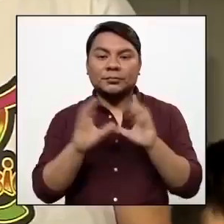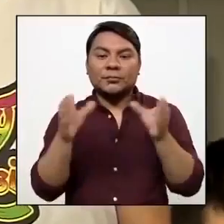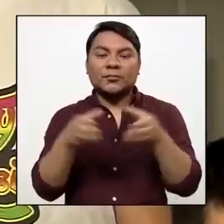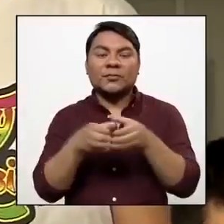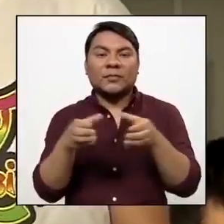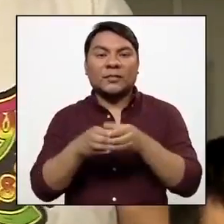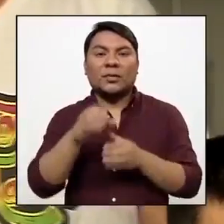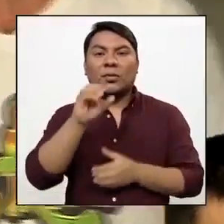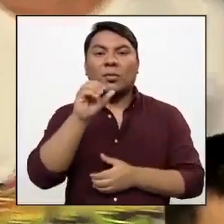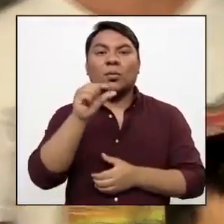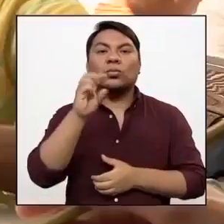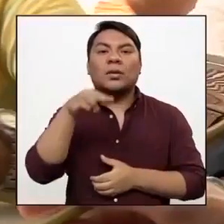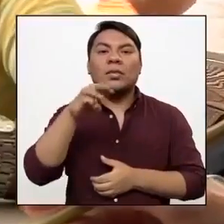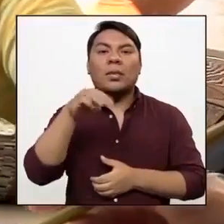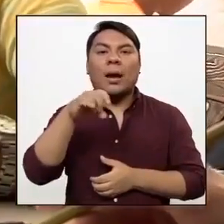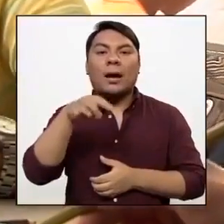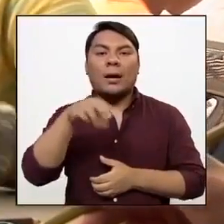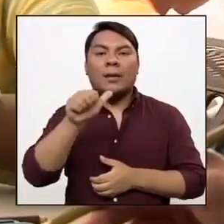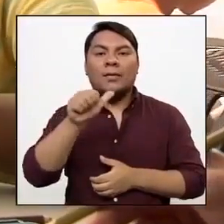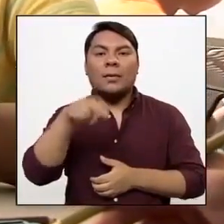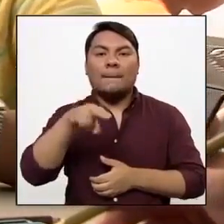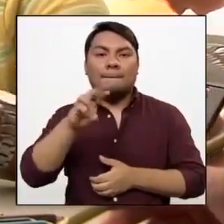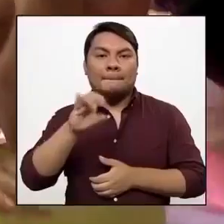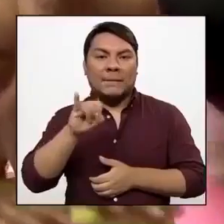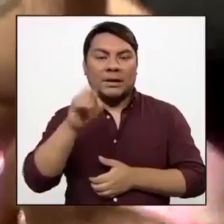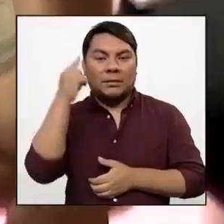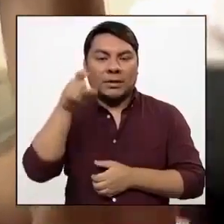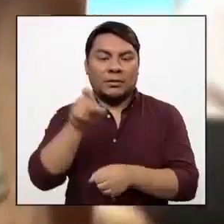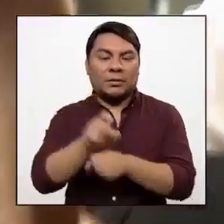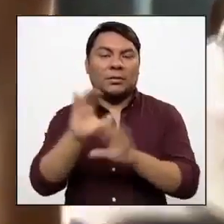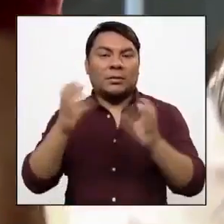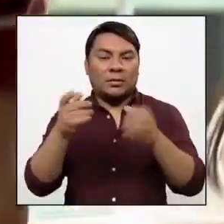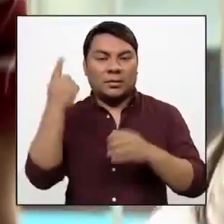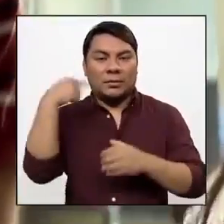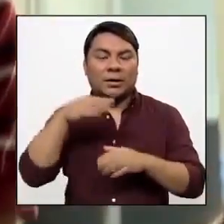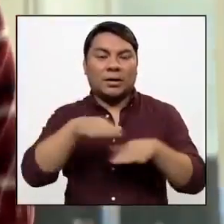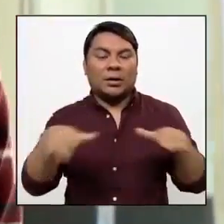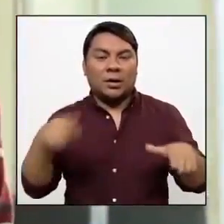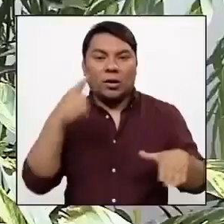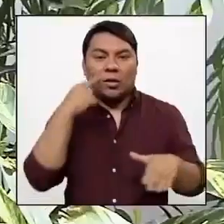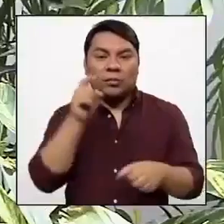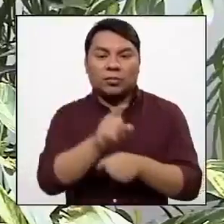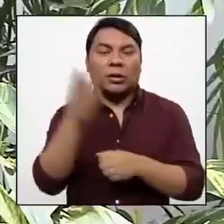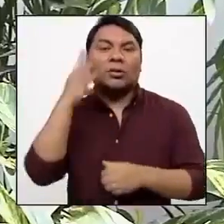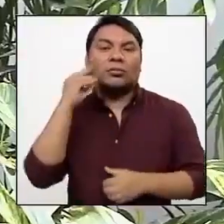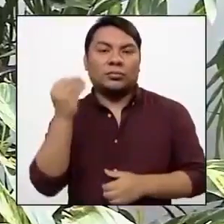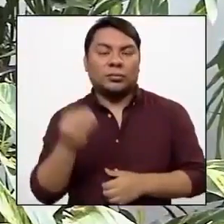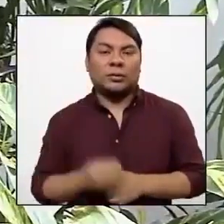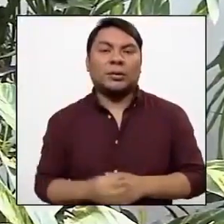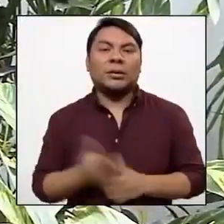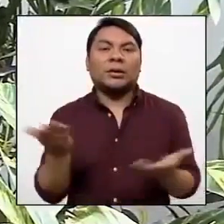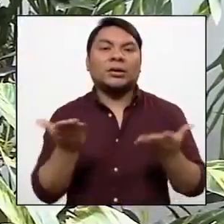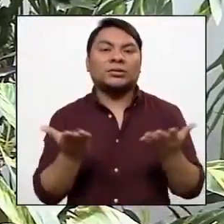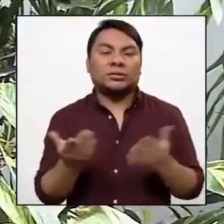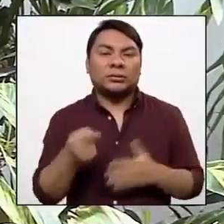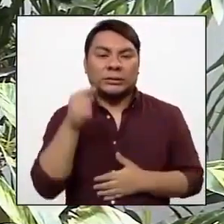que es, digamos, un curso dirigido para los chicos y por los chicos. Dentro del centro ellos